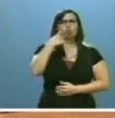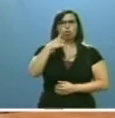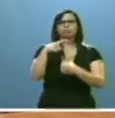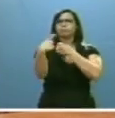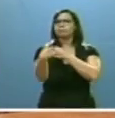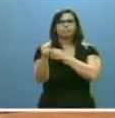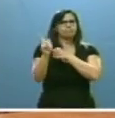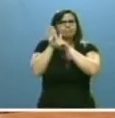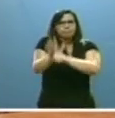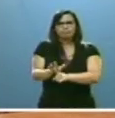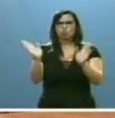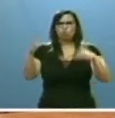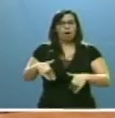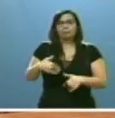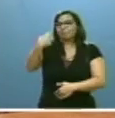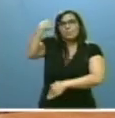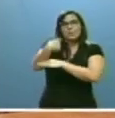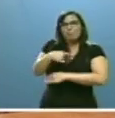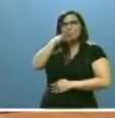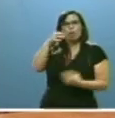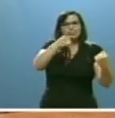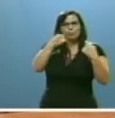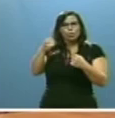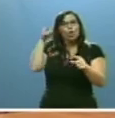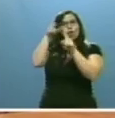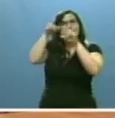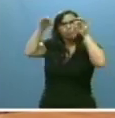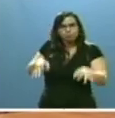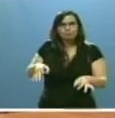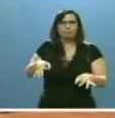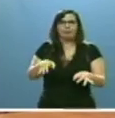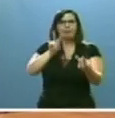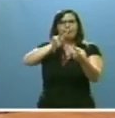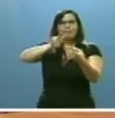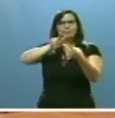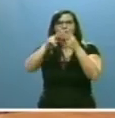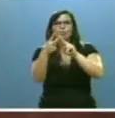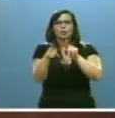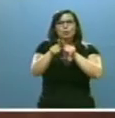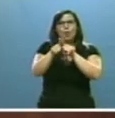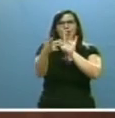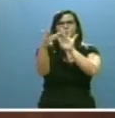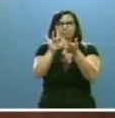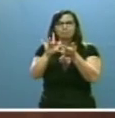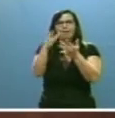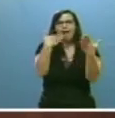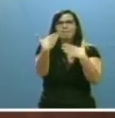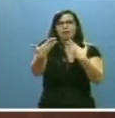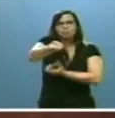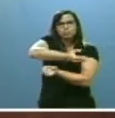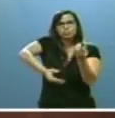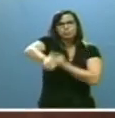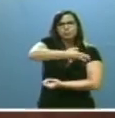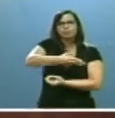ninguno, como es obligado en una institución que sirve precisamente para el encuentro, para que todos hablemos, para atender puentes,